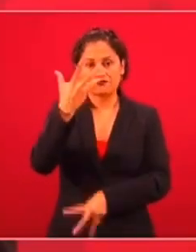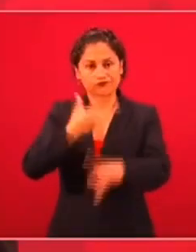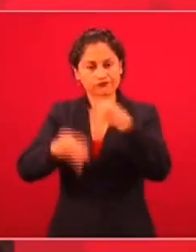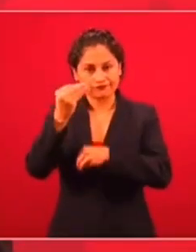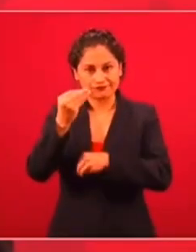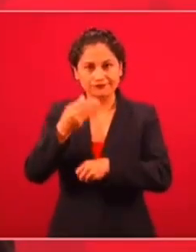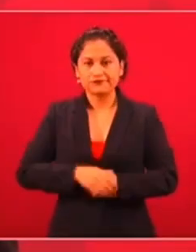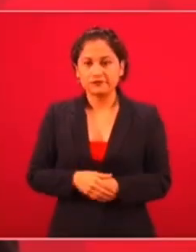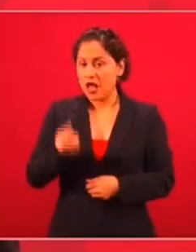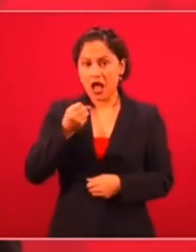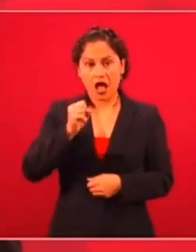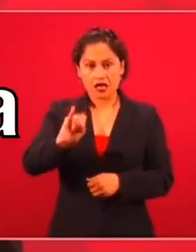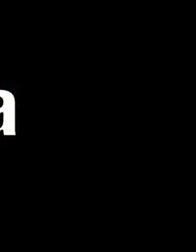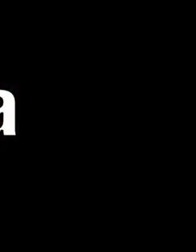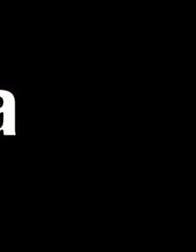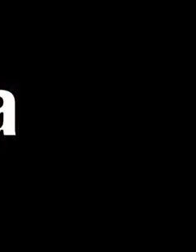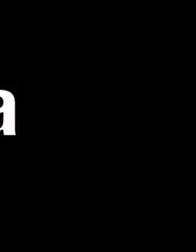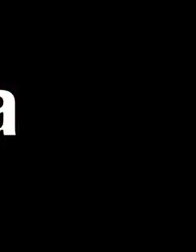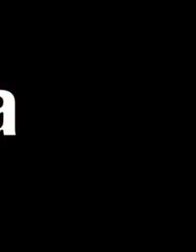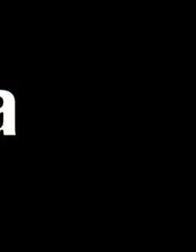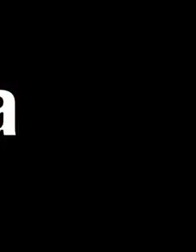Esa es la estrategia, ese es el plan.